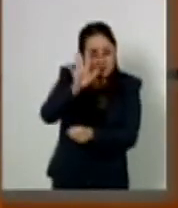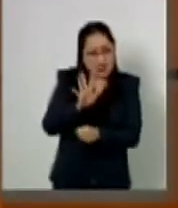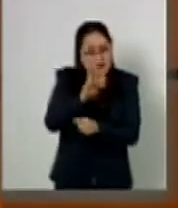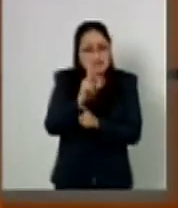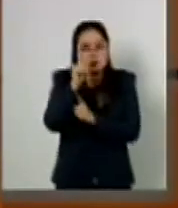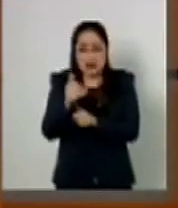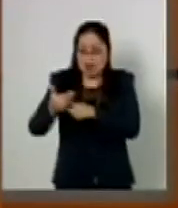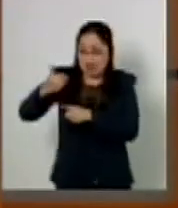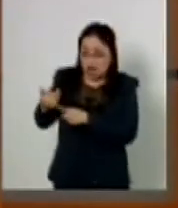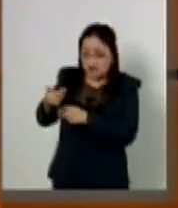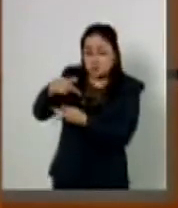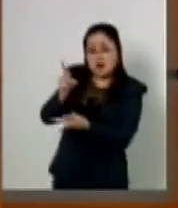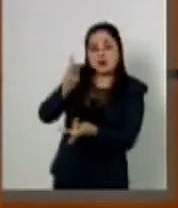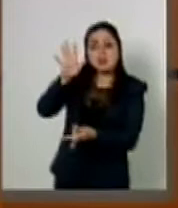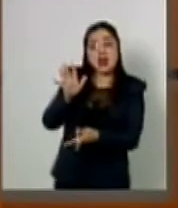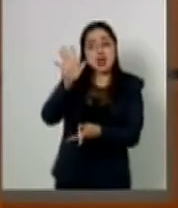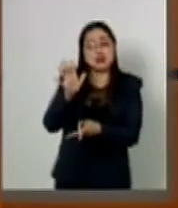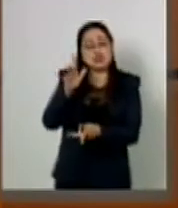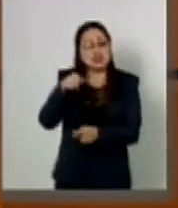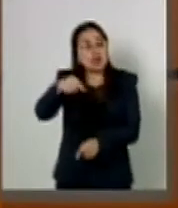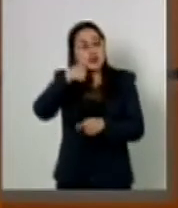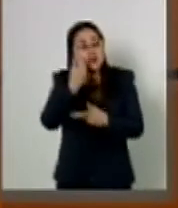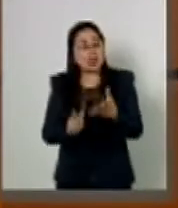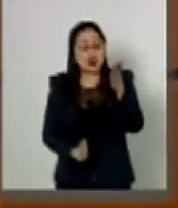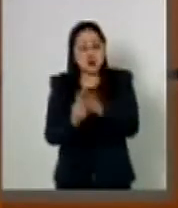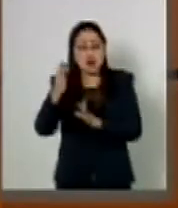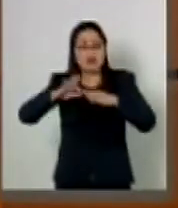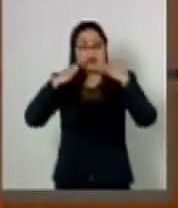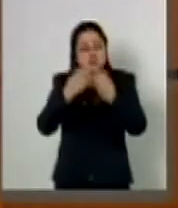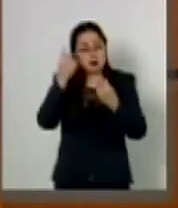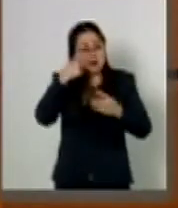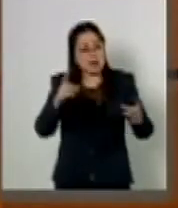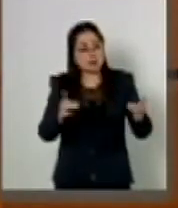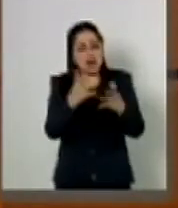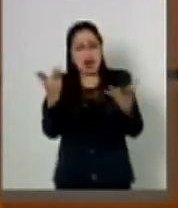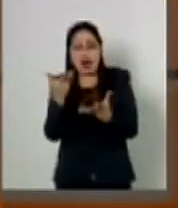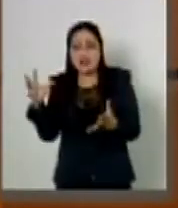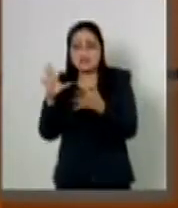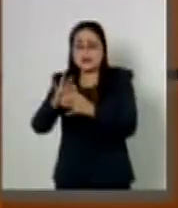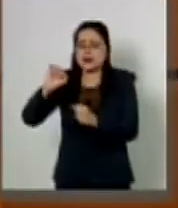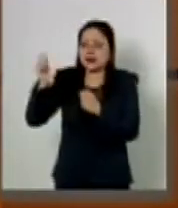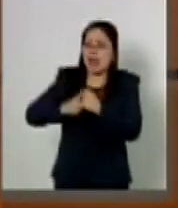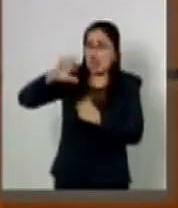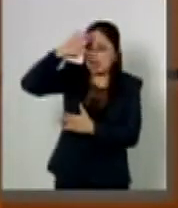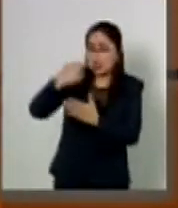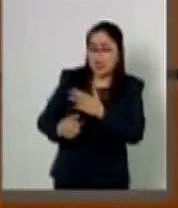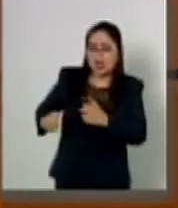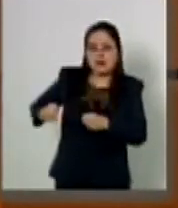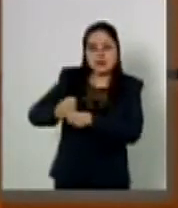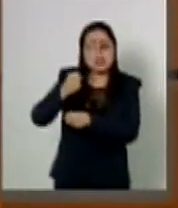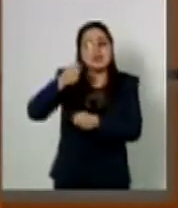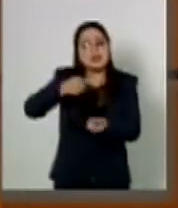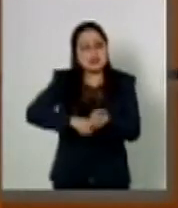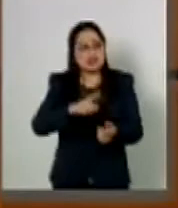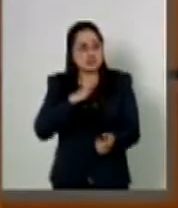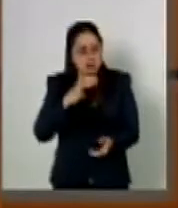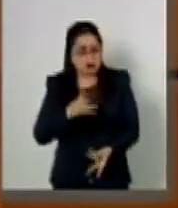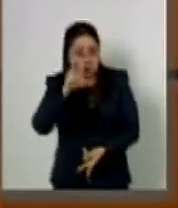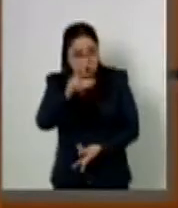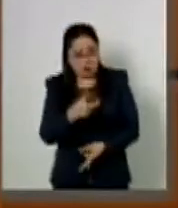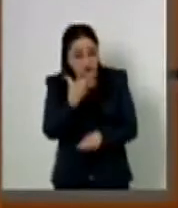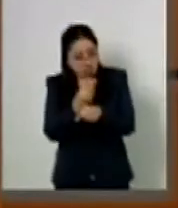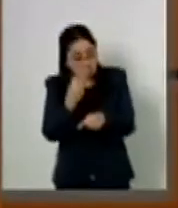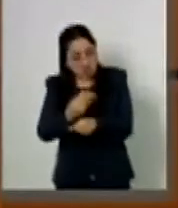planificados que ante la búsqueda de generar capacidad de reacción ante presuntas agresiones no han aportado una